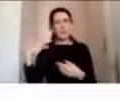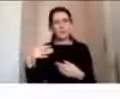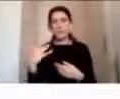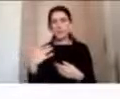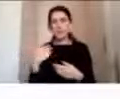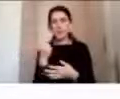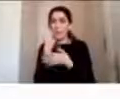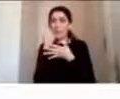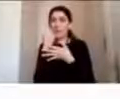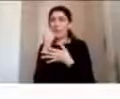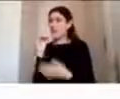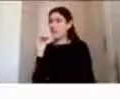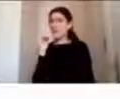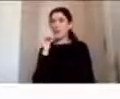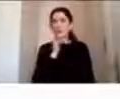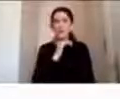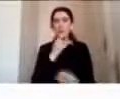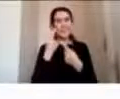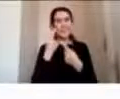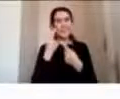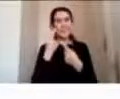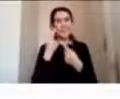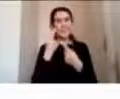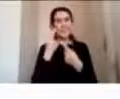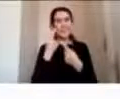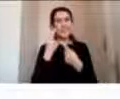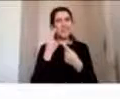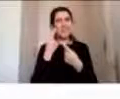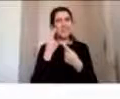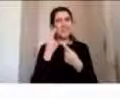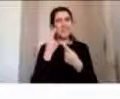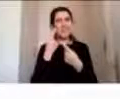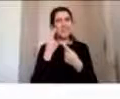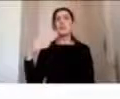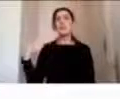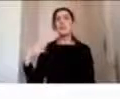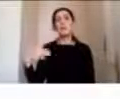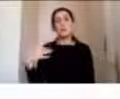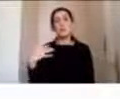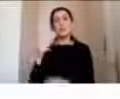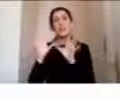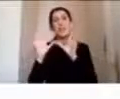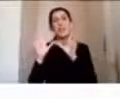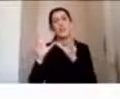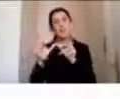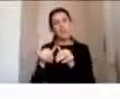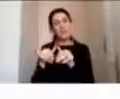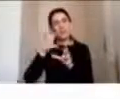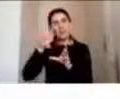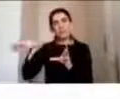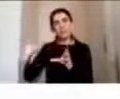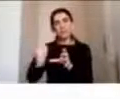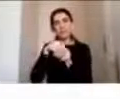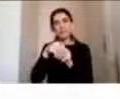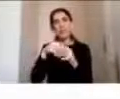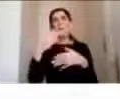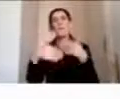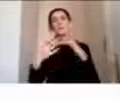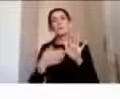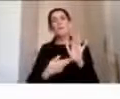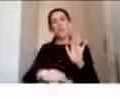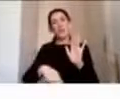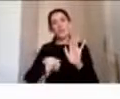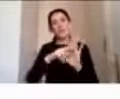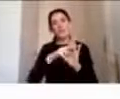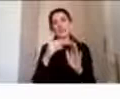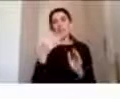tempranas multidisciplinarias y la relevancia de considerar e incluir en los procesos de rehabilitación a las familias y entornos cercanos